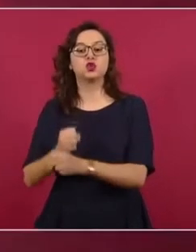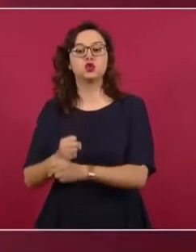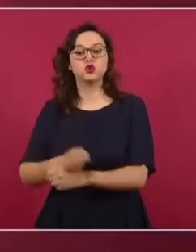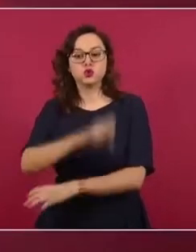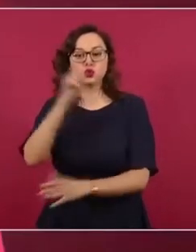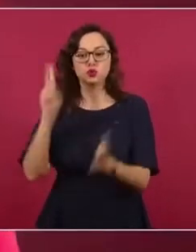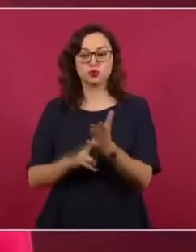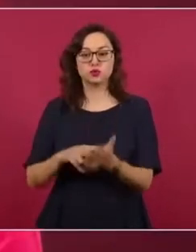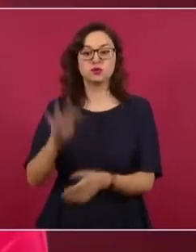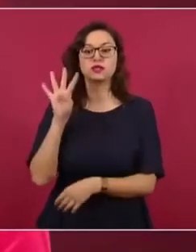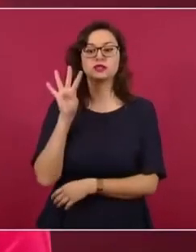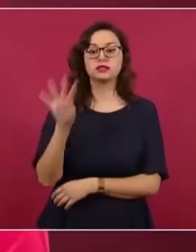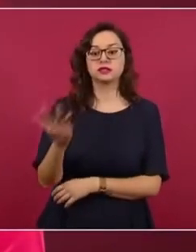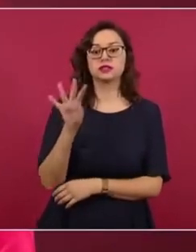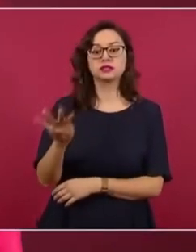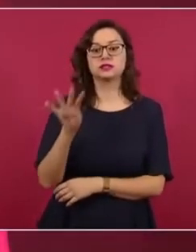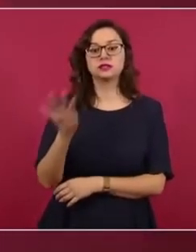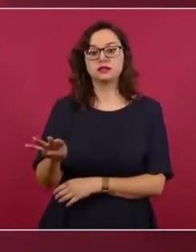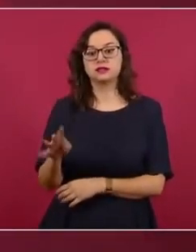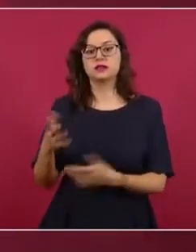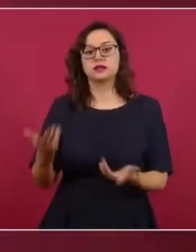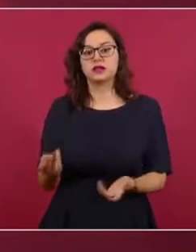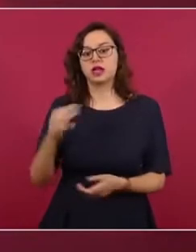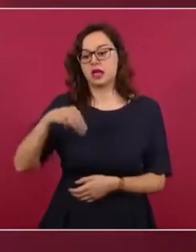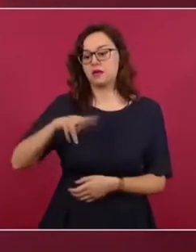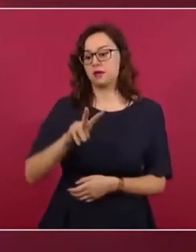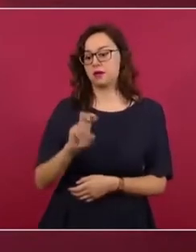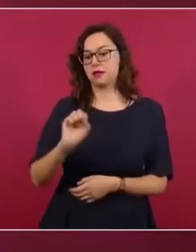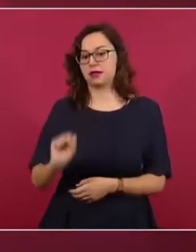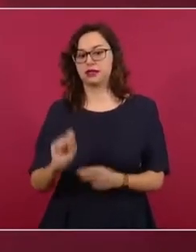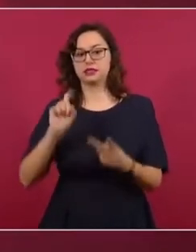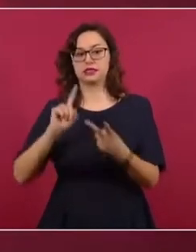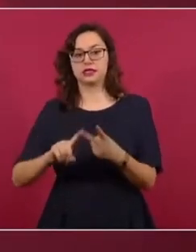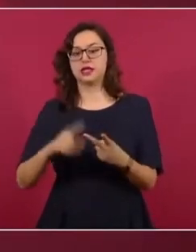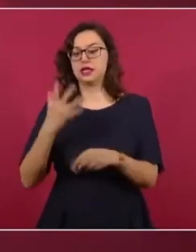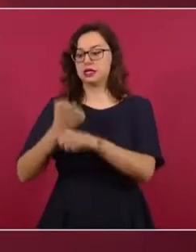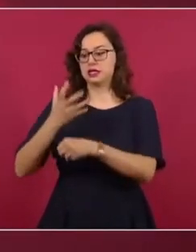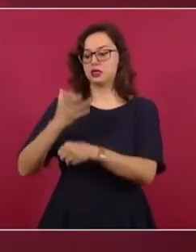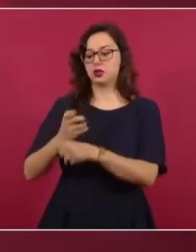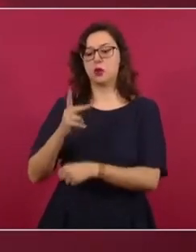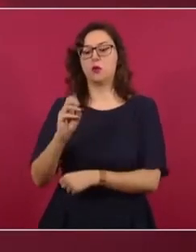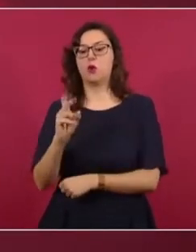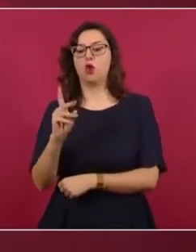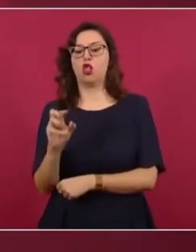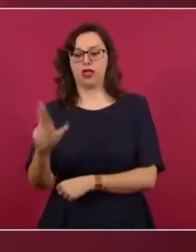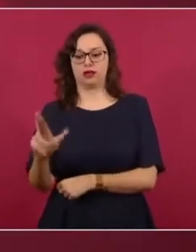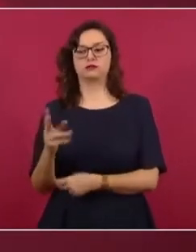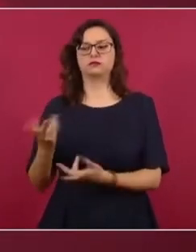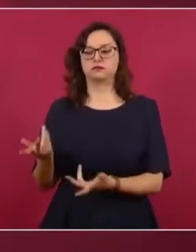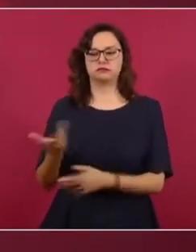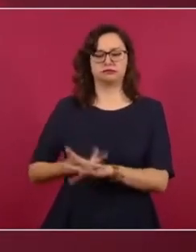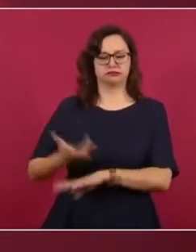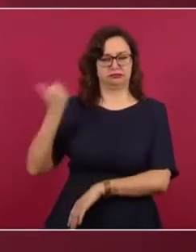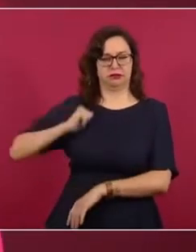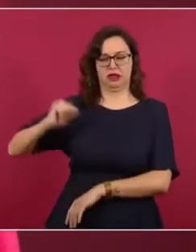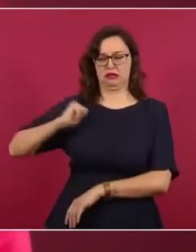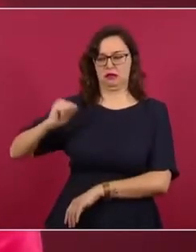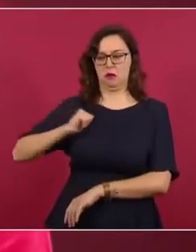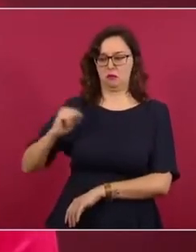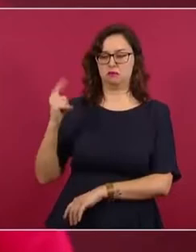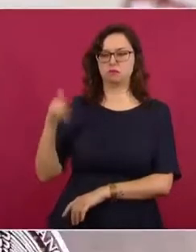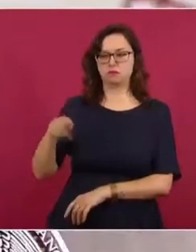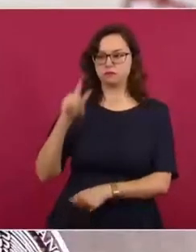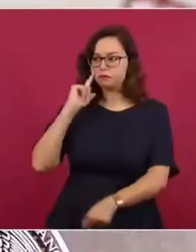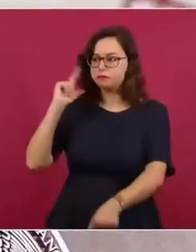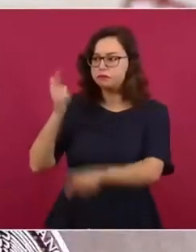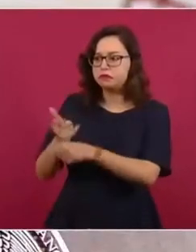fue consignado por medios como MBNS Noticias y El Quinto Poder. Sin embargo, la oposición lo utilizó